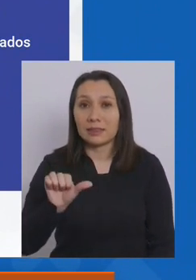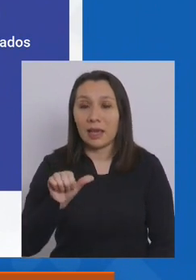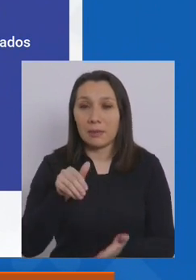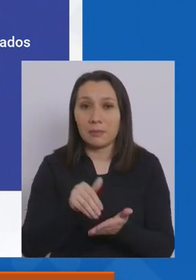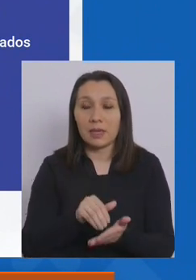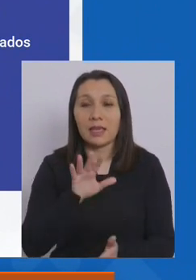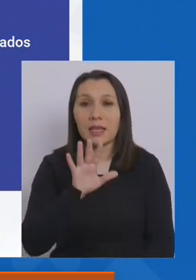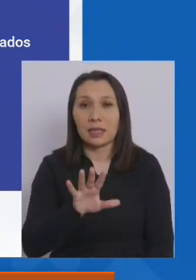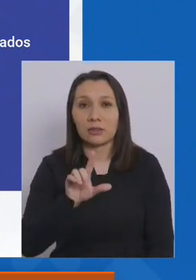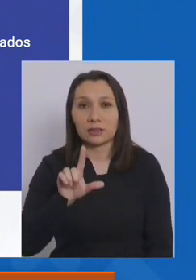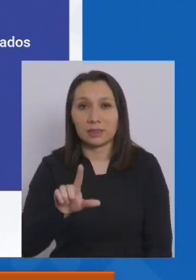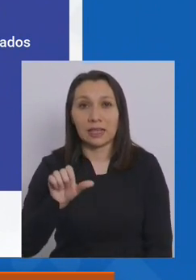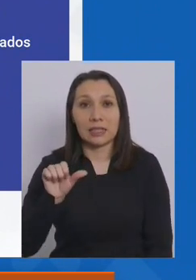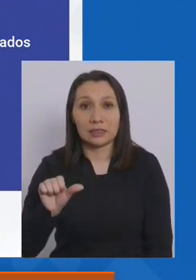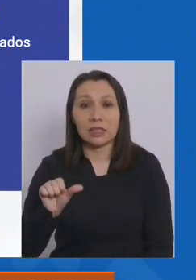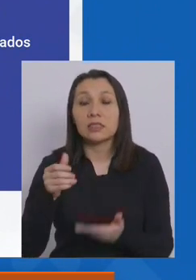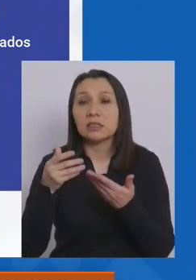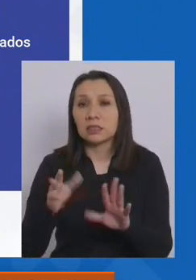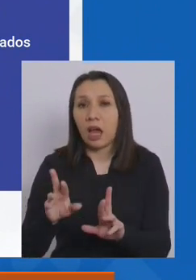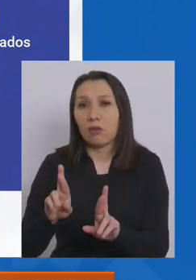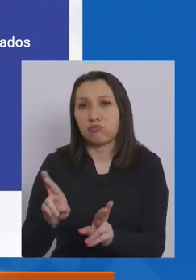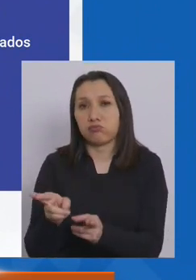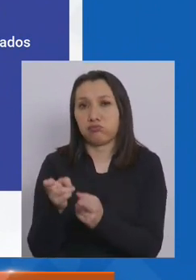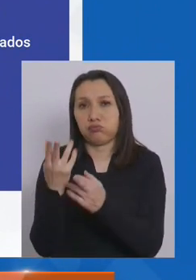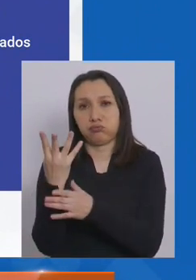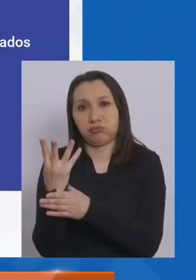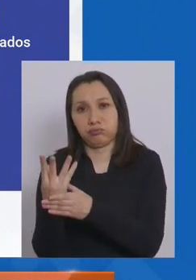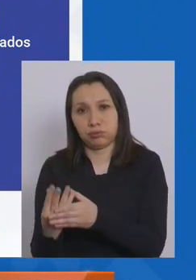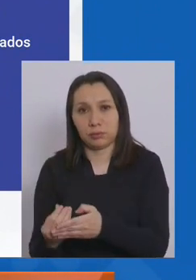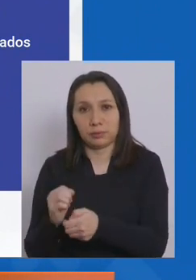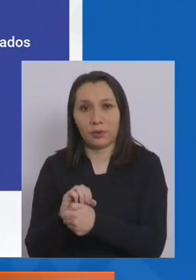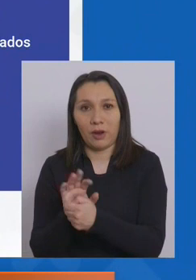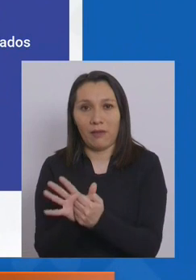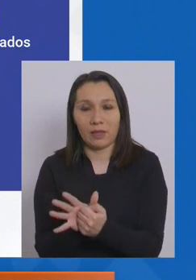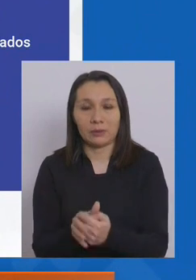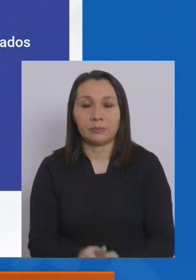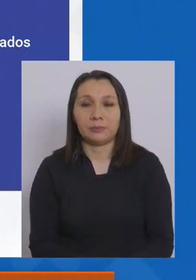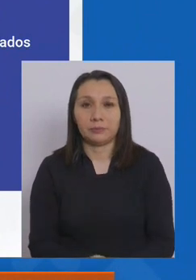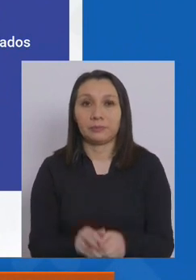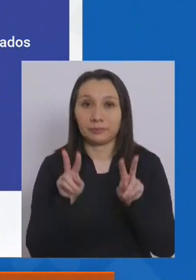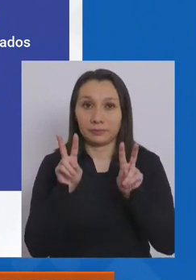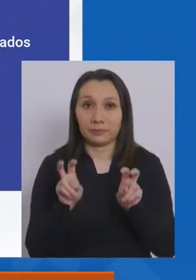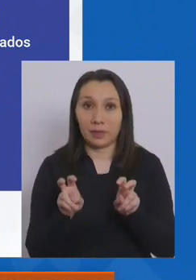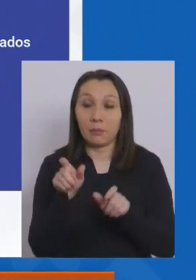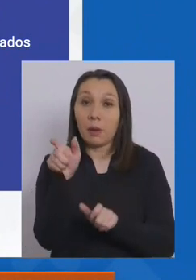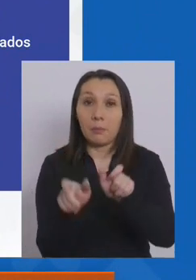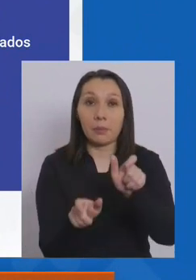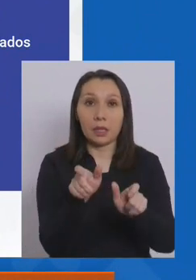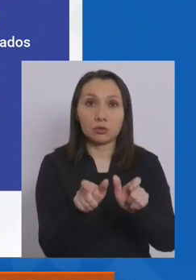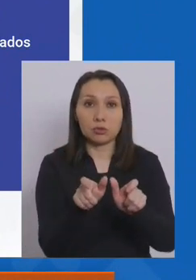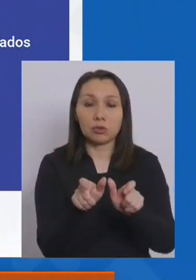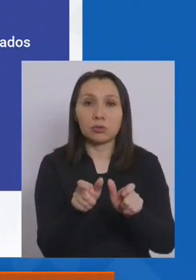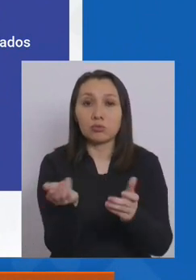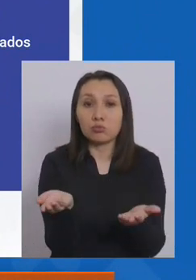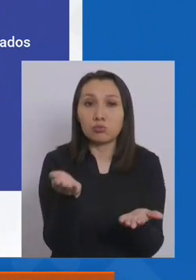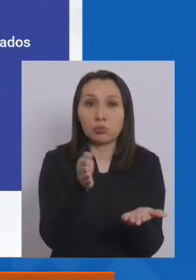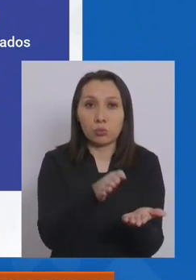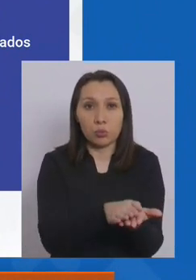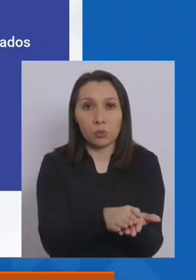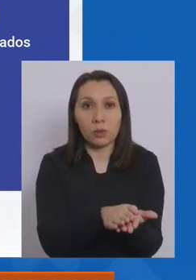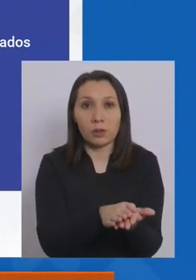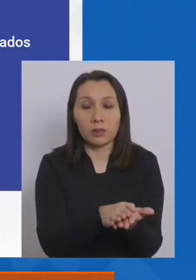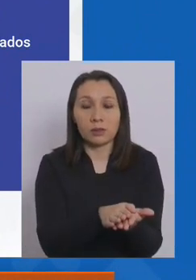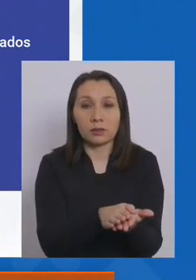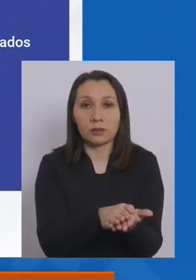.576 de ellos ya casos recuperados. En cuanto a las personas que han fallecido